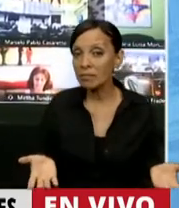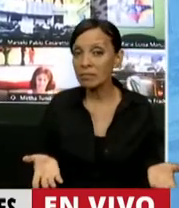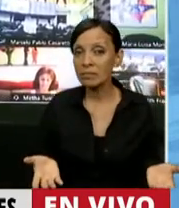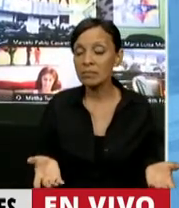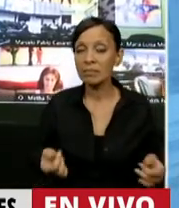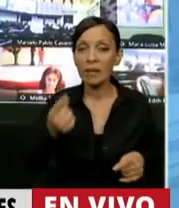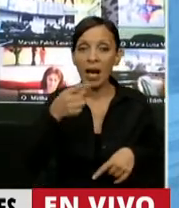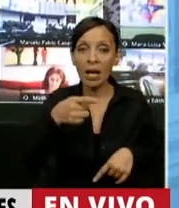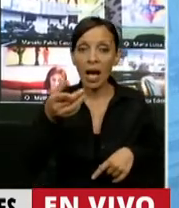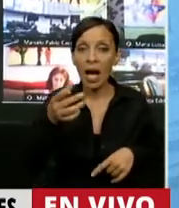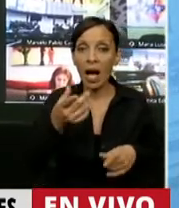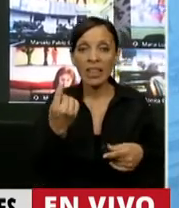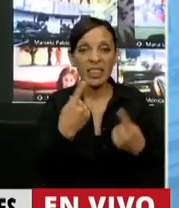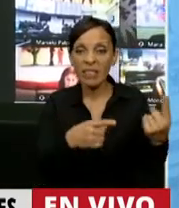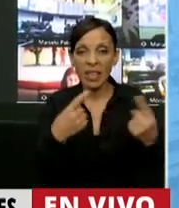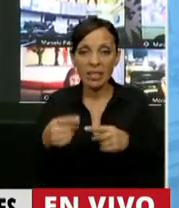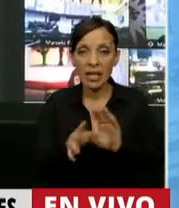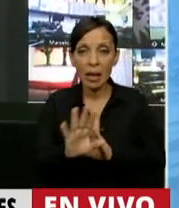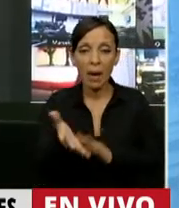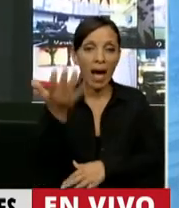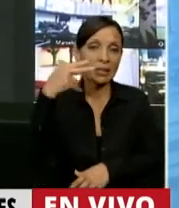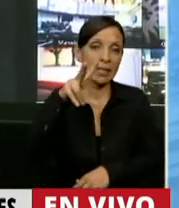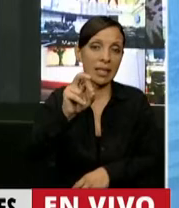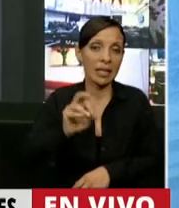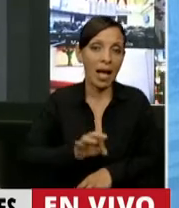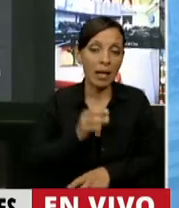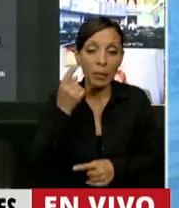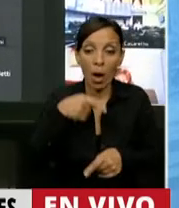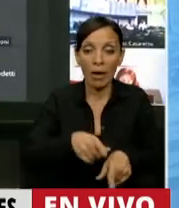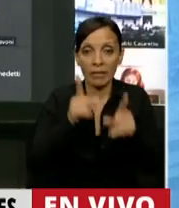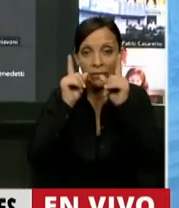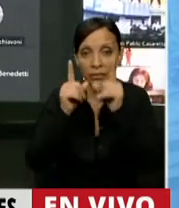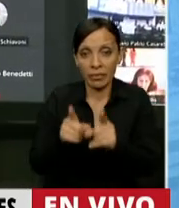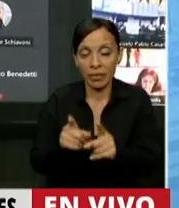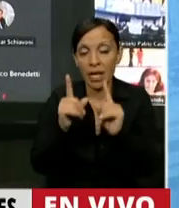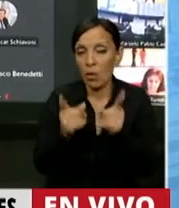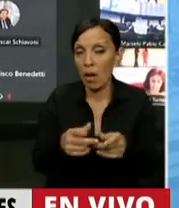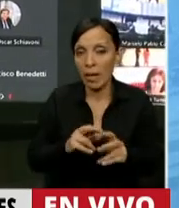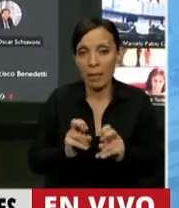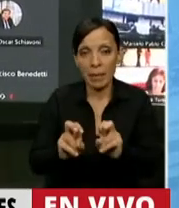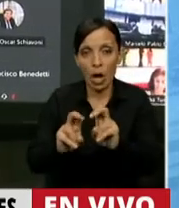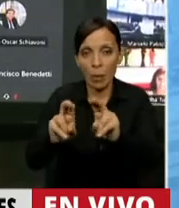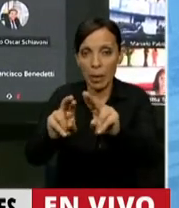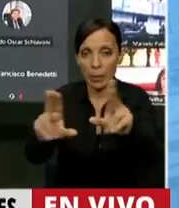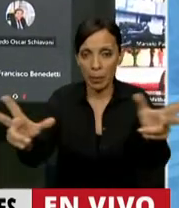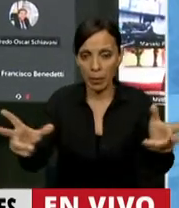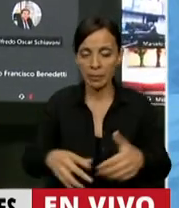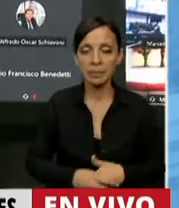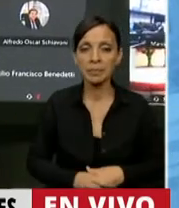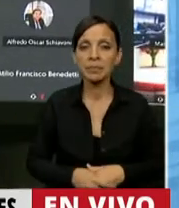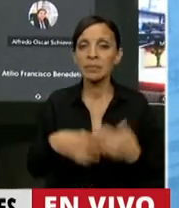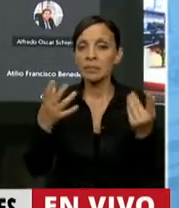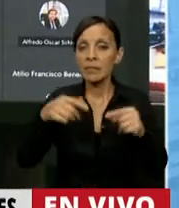el único detalle es que eso fue hace como 30 años, pero estamos en la misma cantinela, cada vez peor. Entonces, el tema